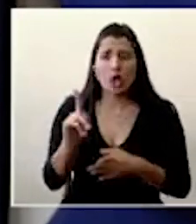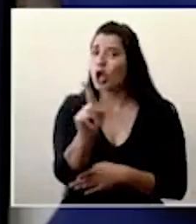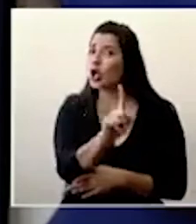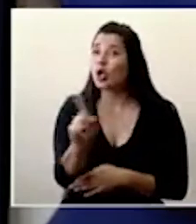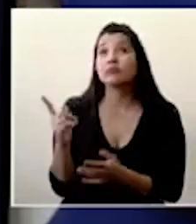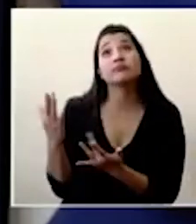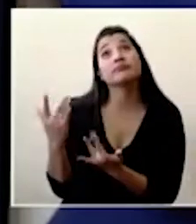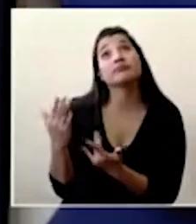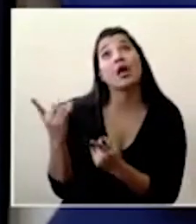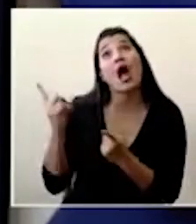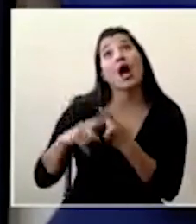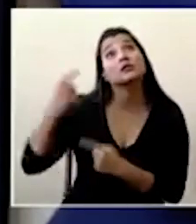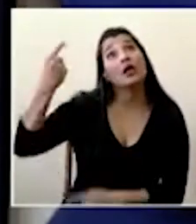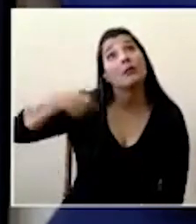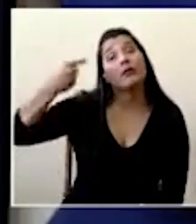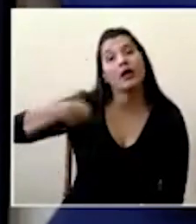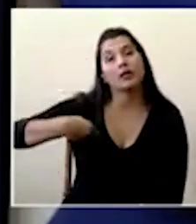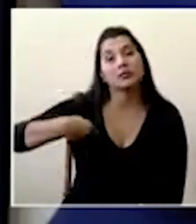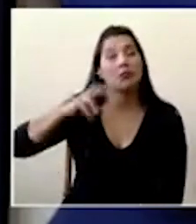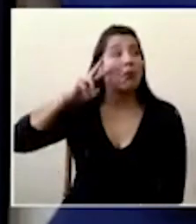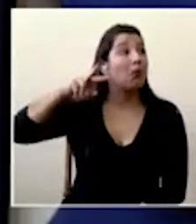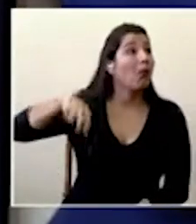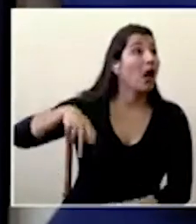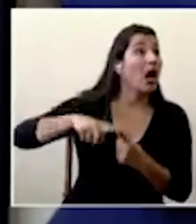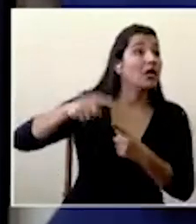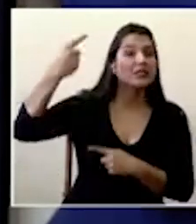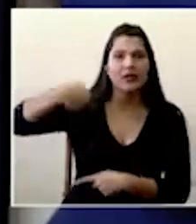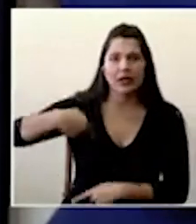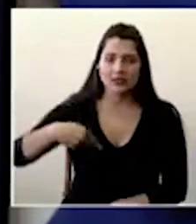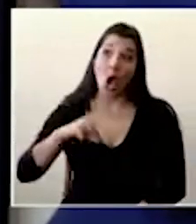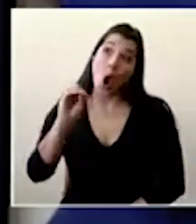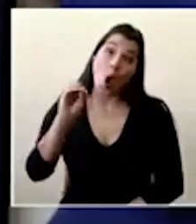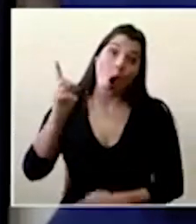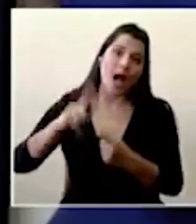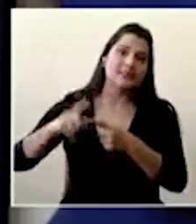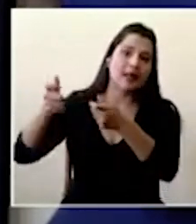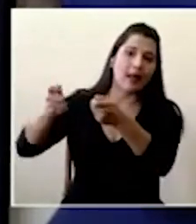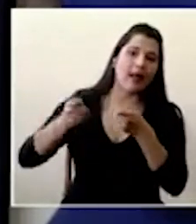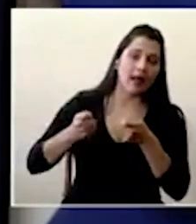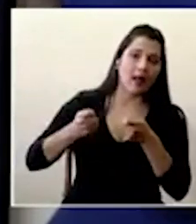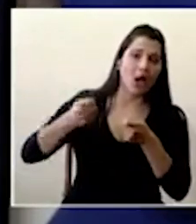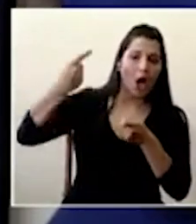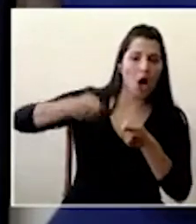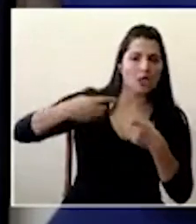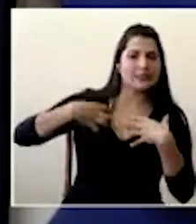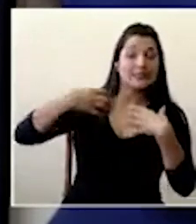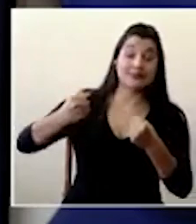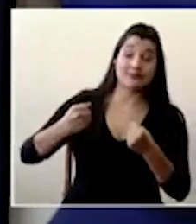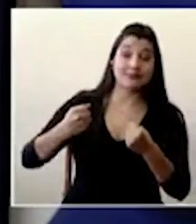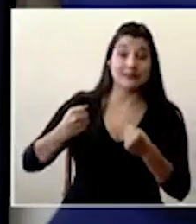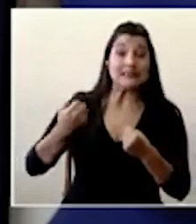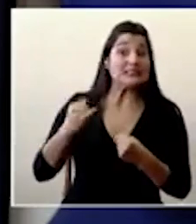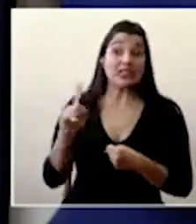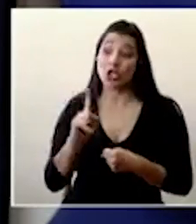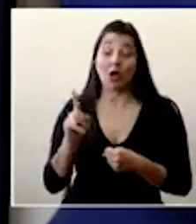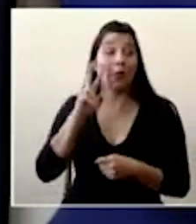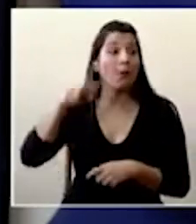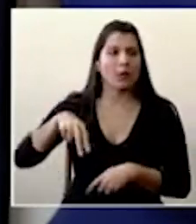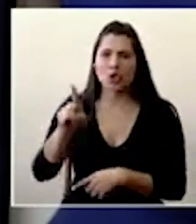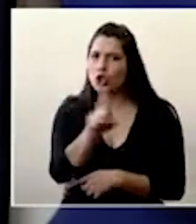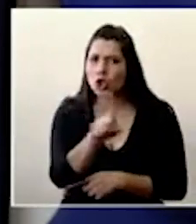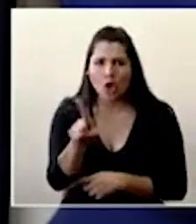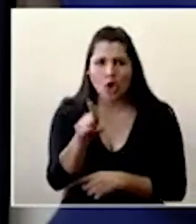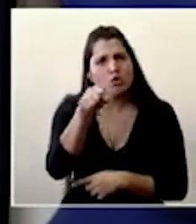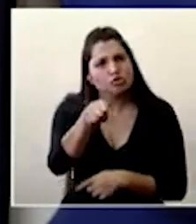una regañada o a que nos dicten algo por ley hagámoslo porque es lo que hay que hacer